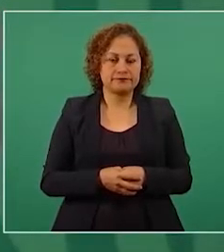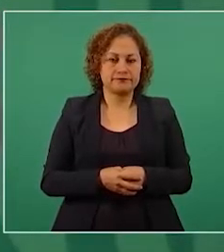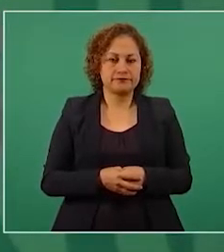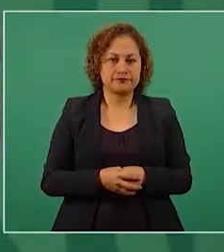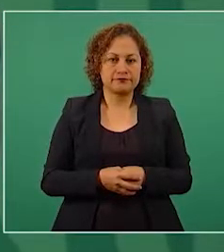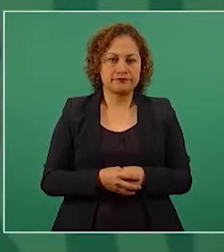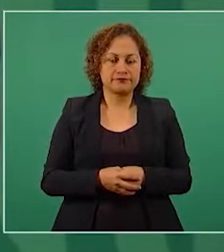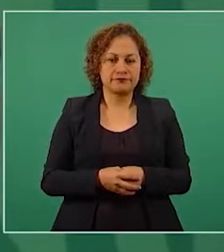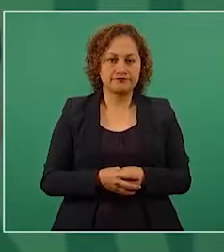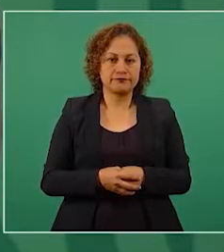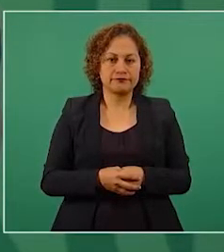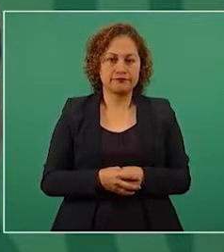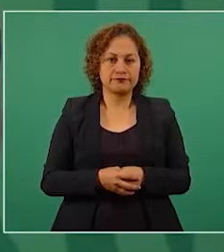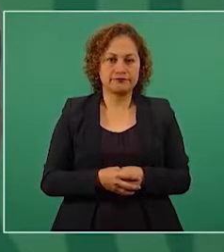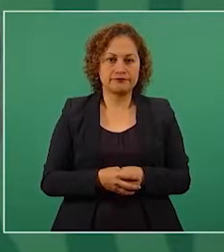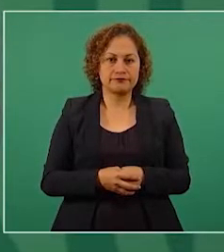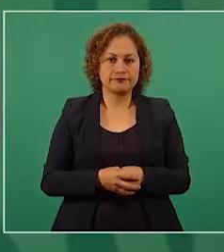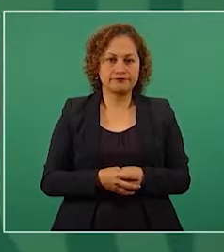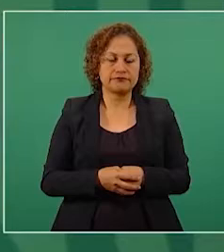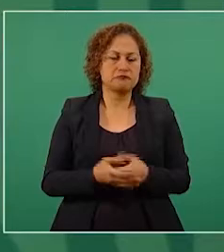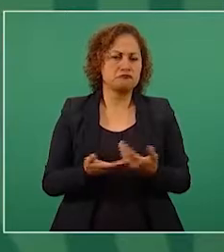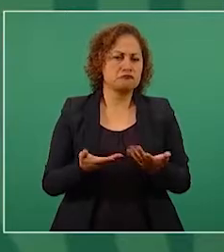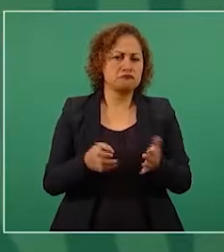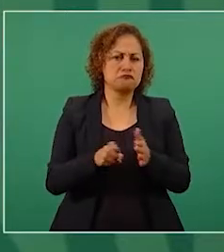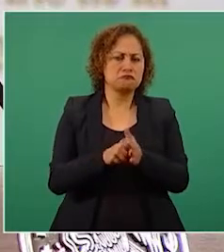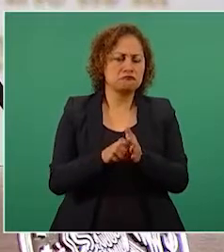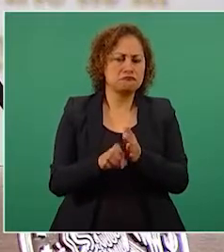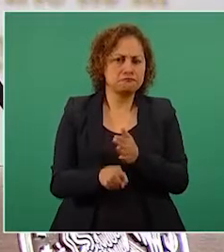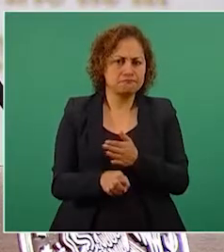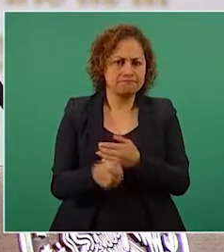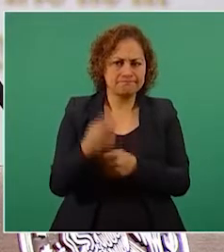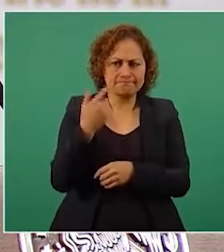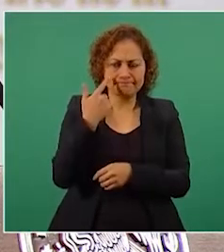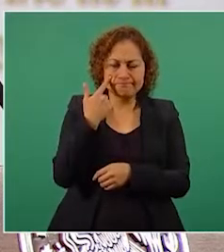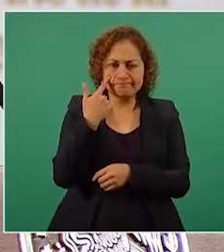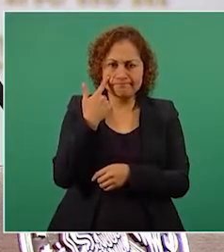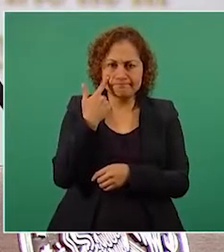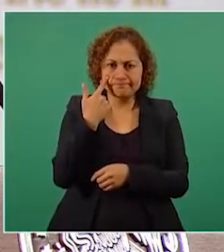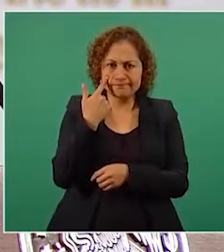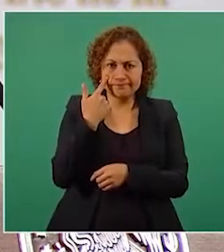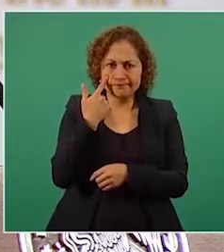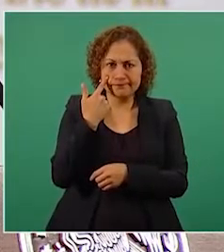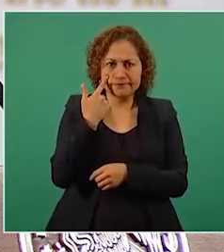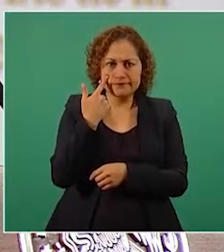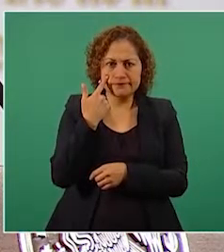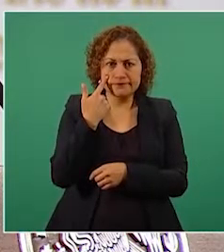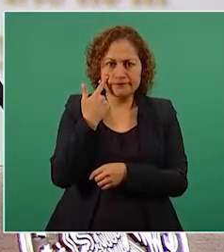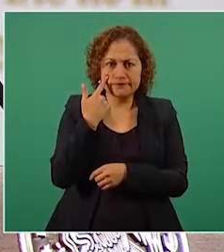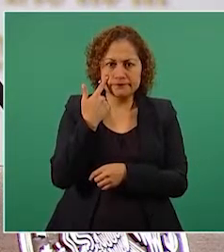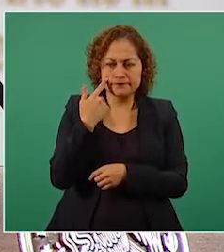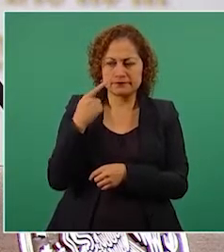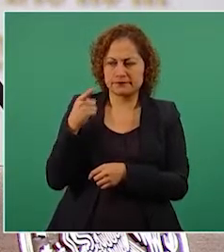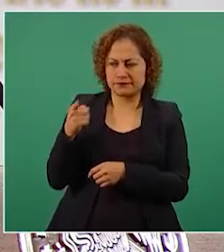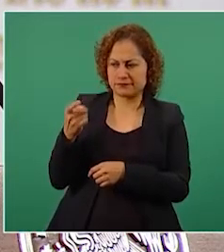el que por no comprobar